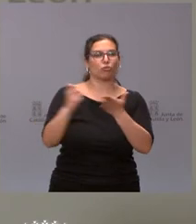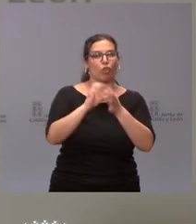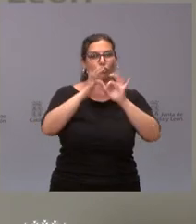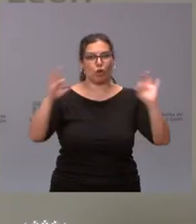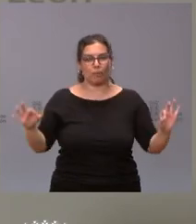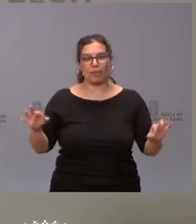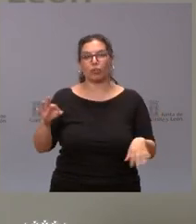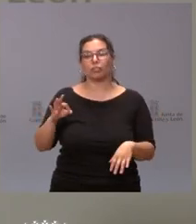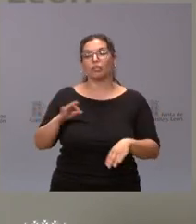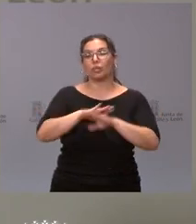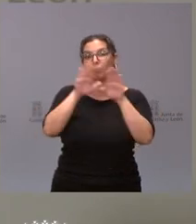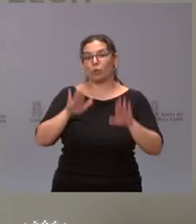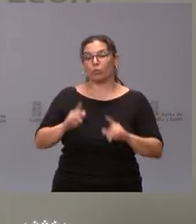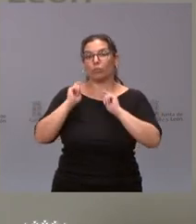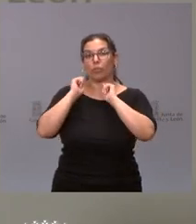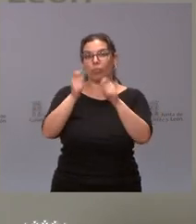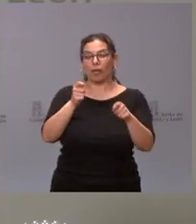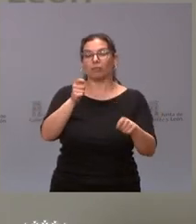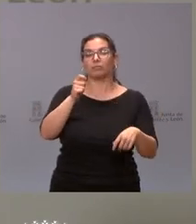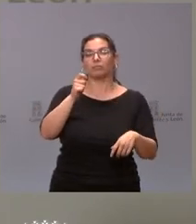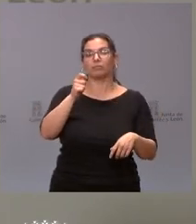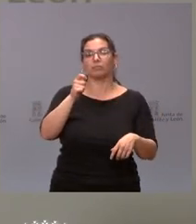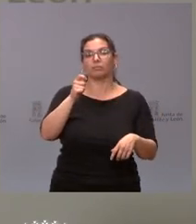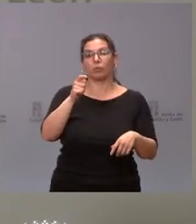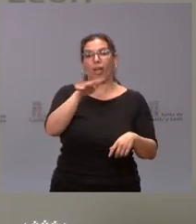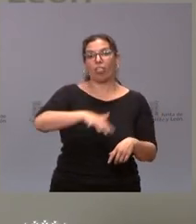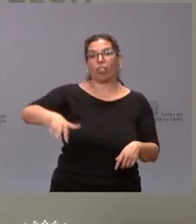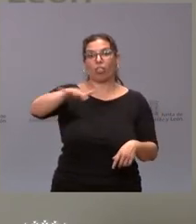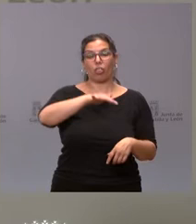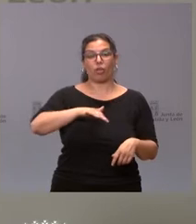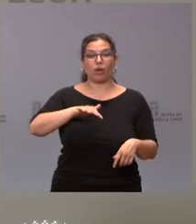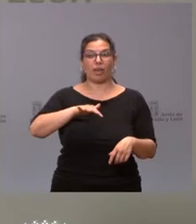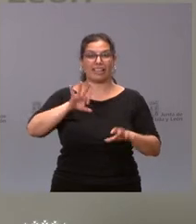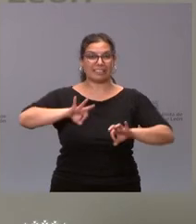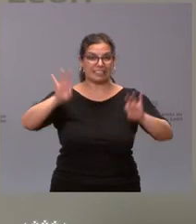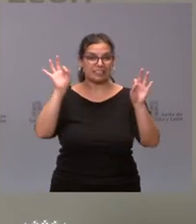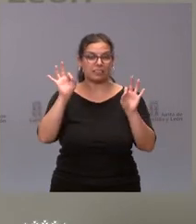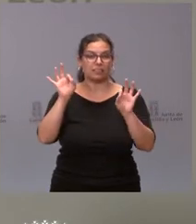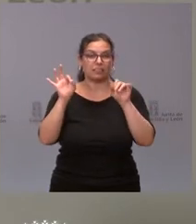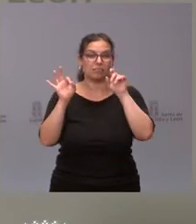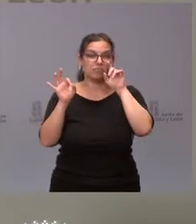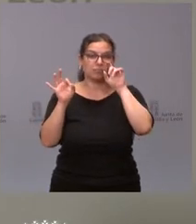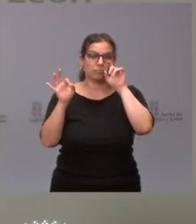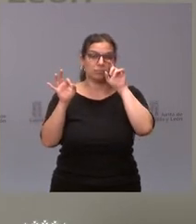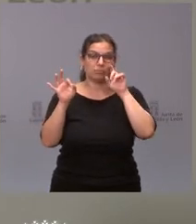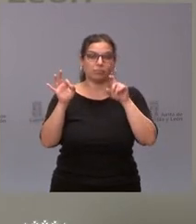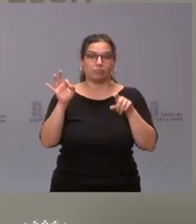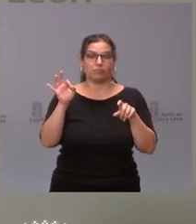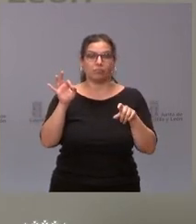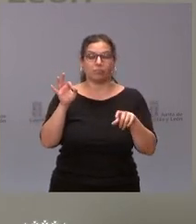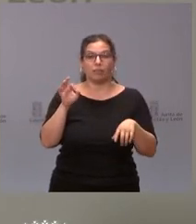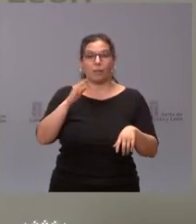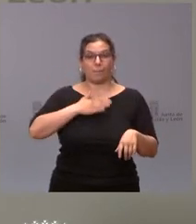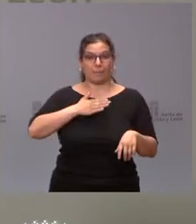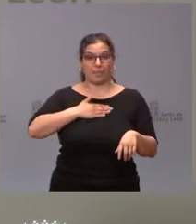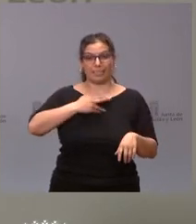señalarles que se ha declarado como zona BIC o como BIC Bien de Interés